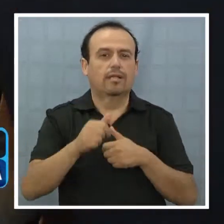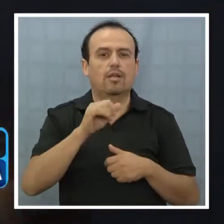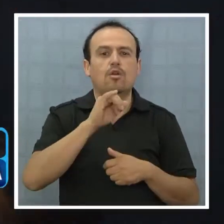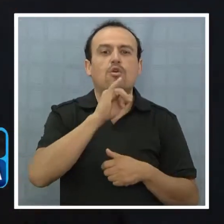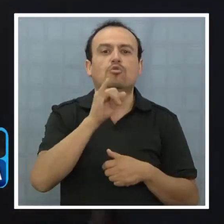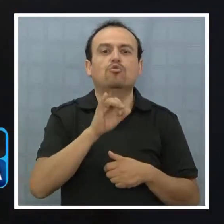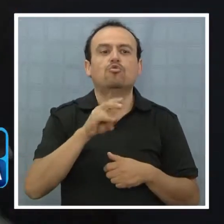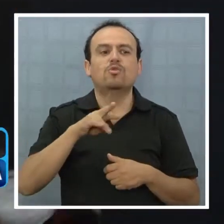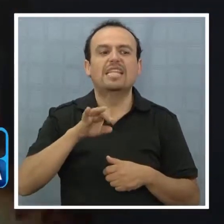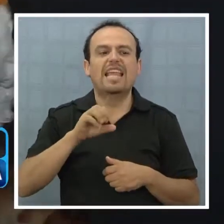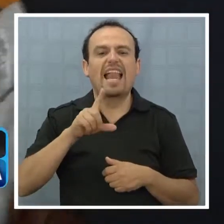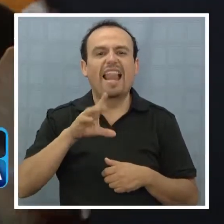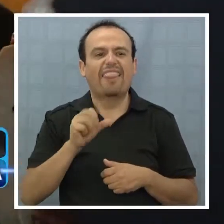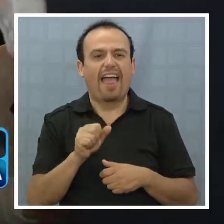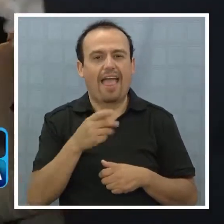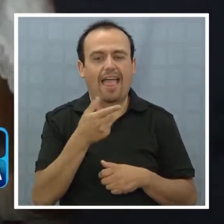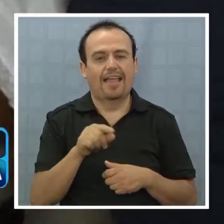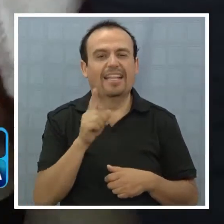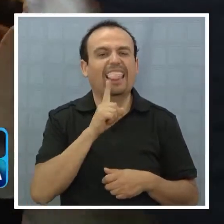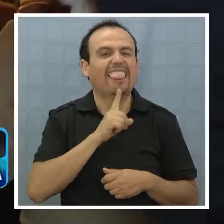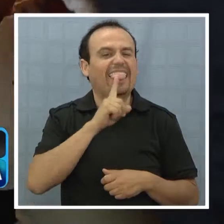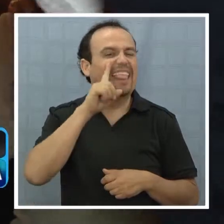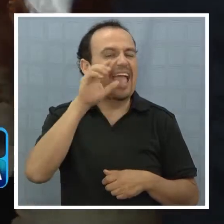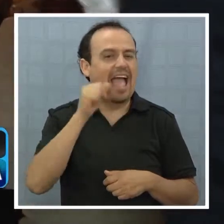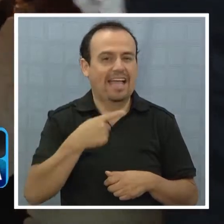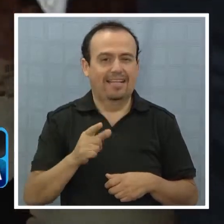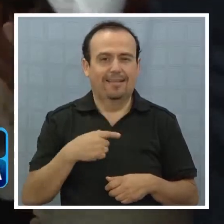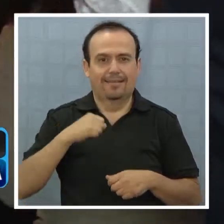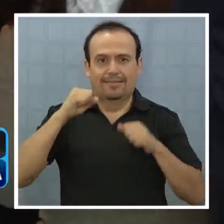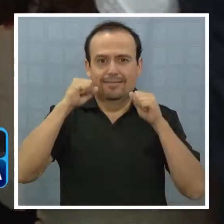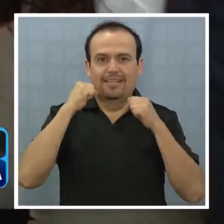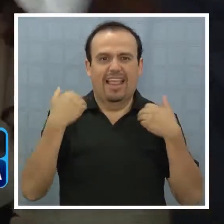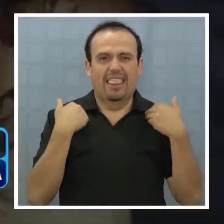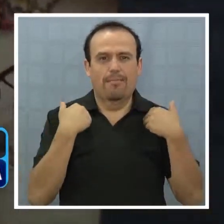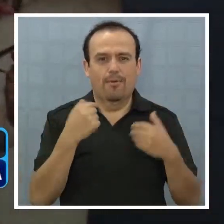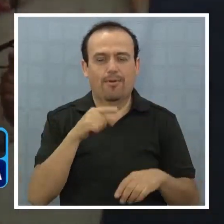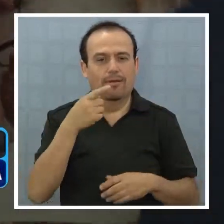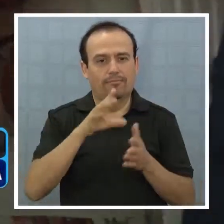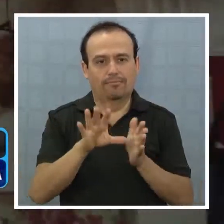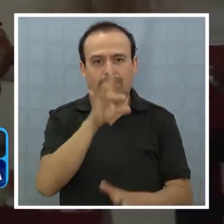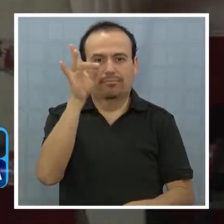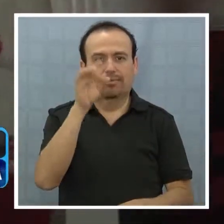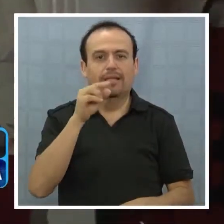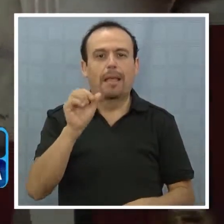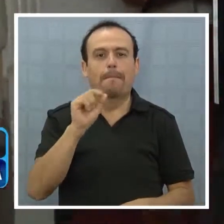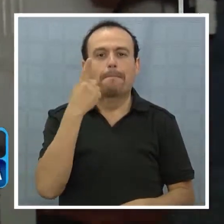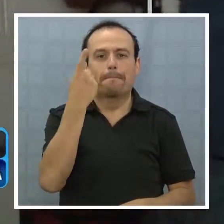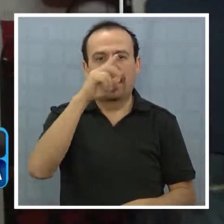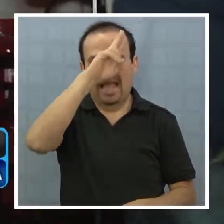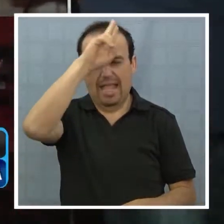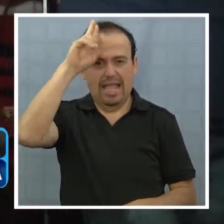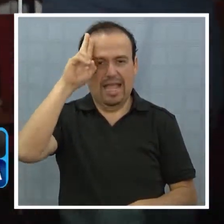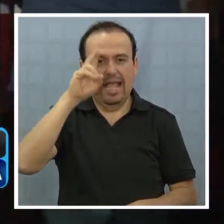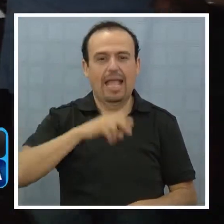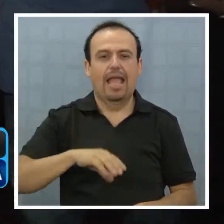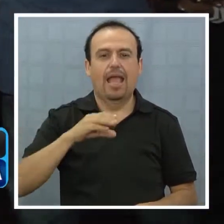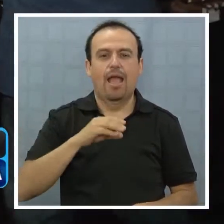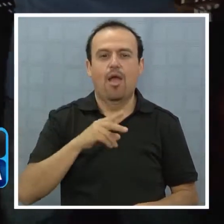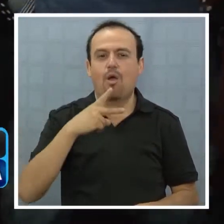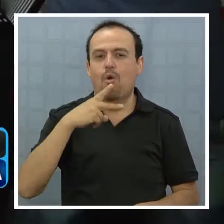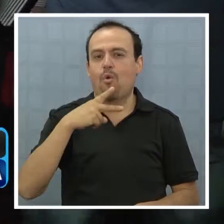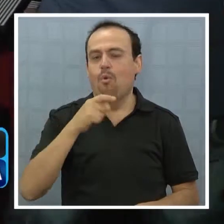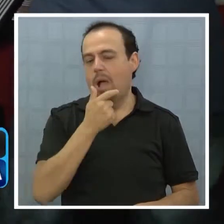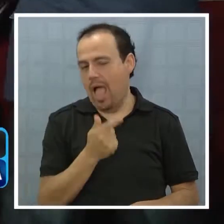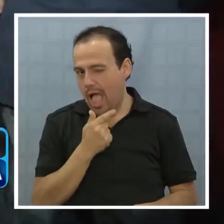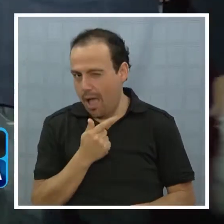González, la popular tía Zuni, hincha número uno de Deportes Iquique, resultó elegida como la primera reina de la Cumbre Huachaca en nuestra